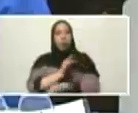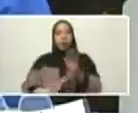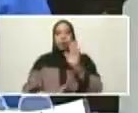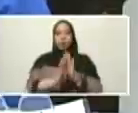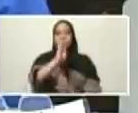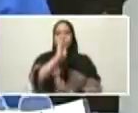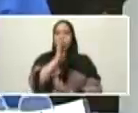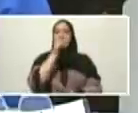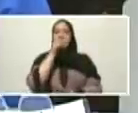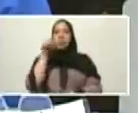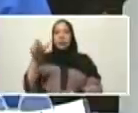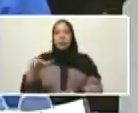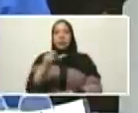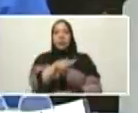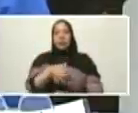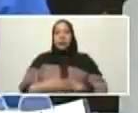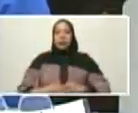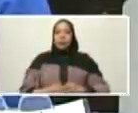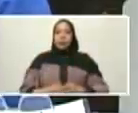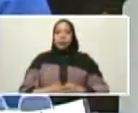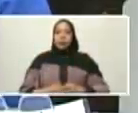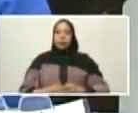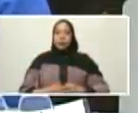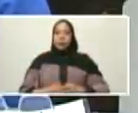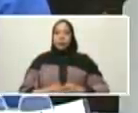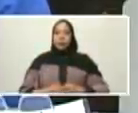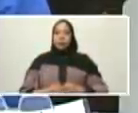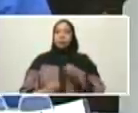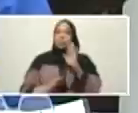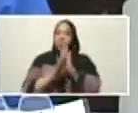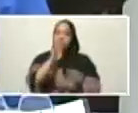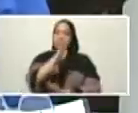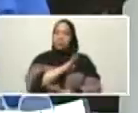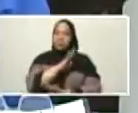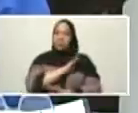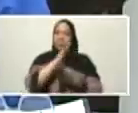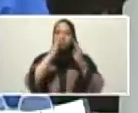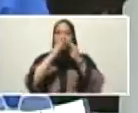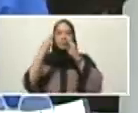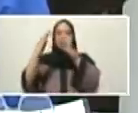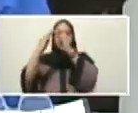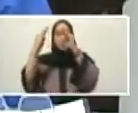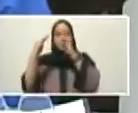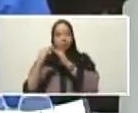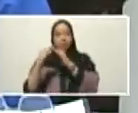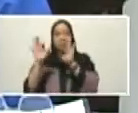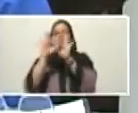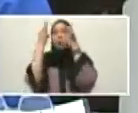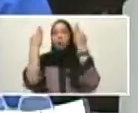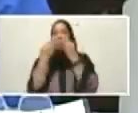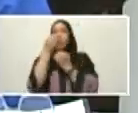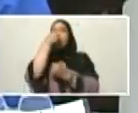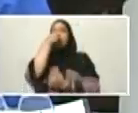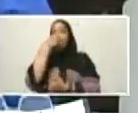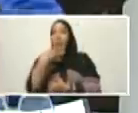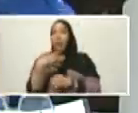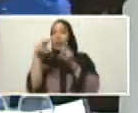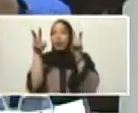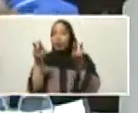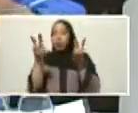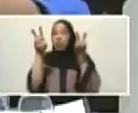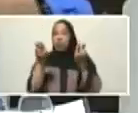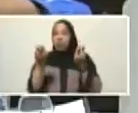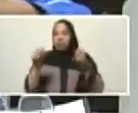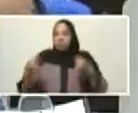superación de la pobreza para seguir avanzando con techo propio en la construcción de una familia nueva la familia de la